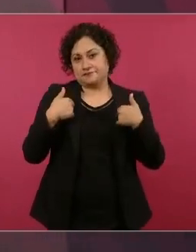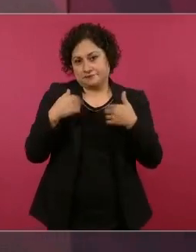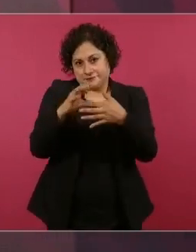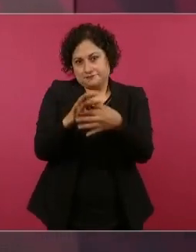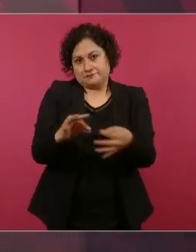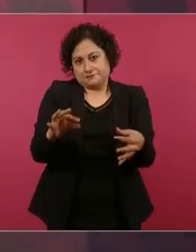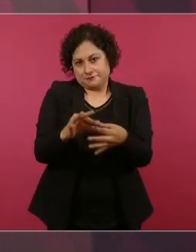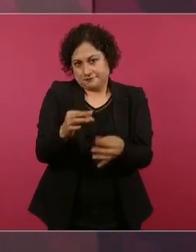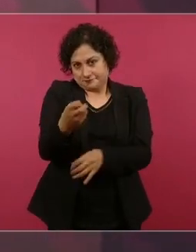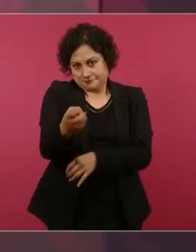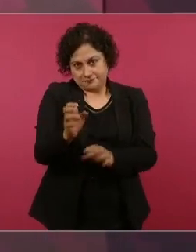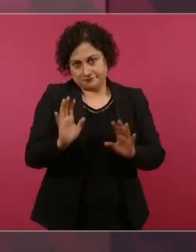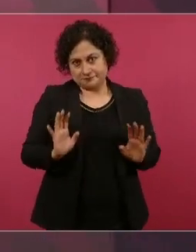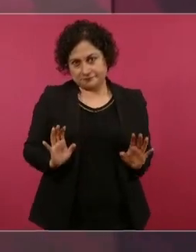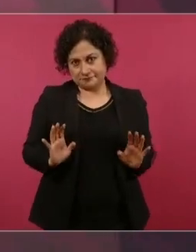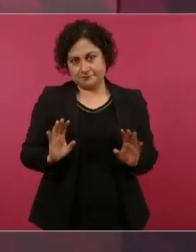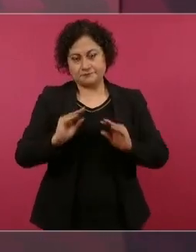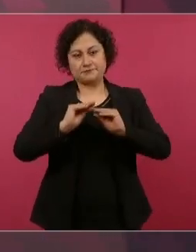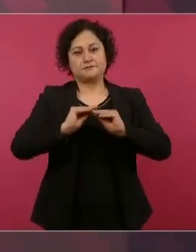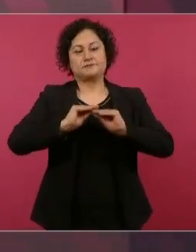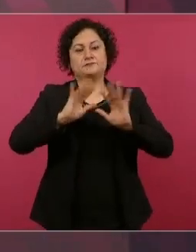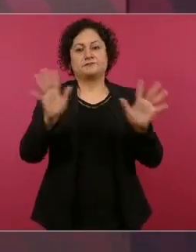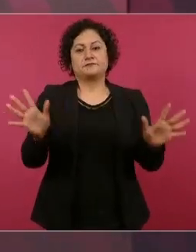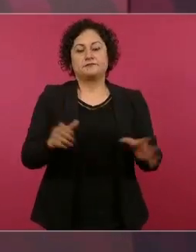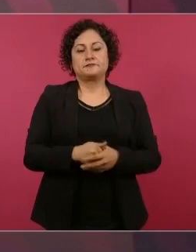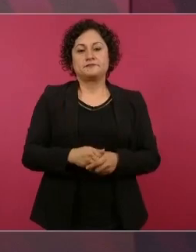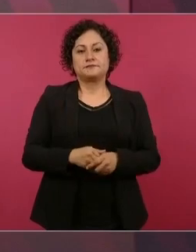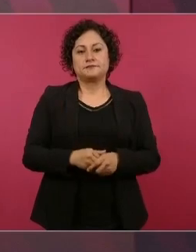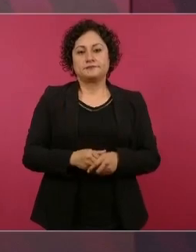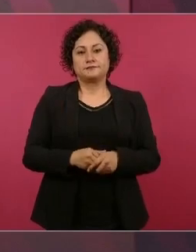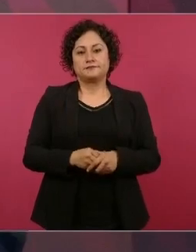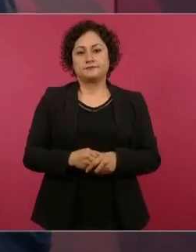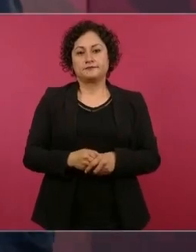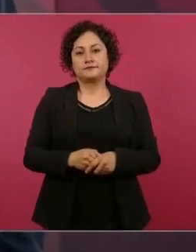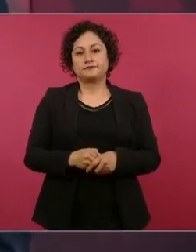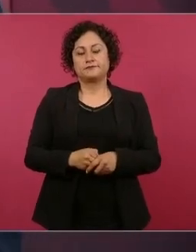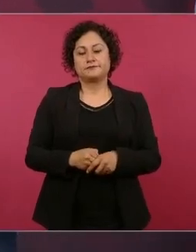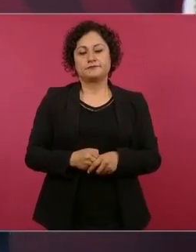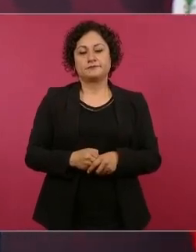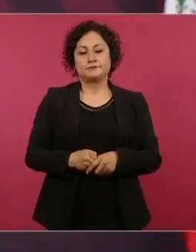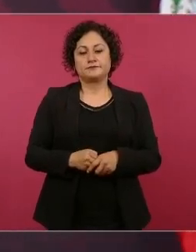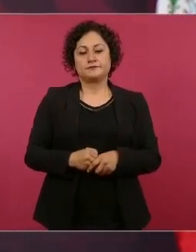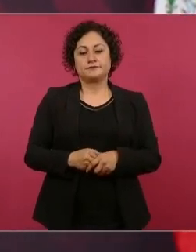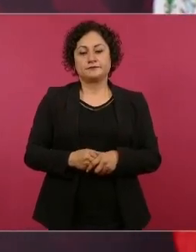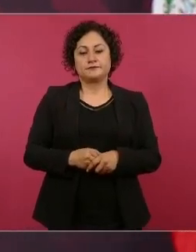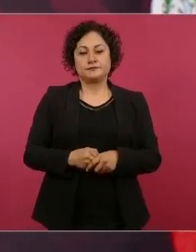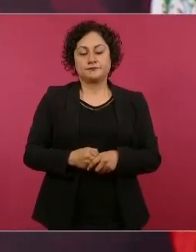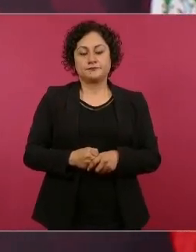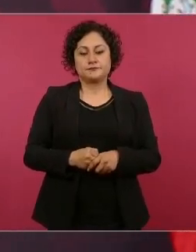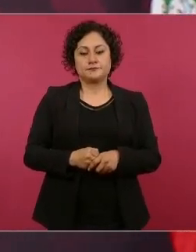para